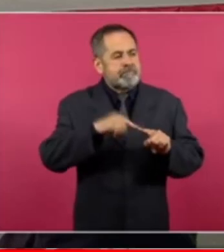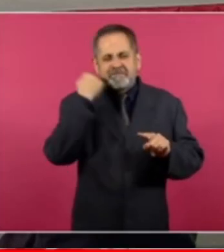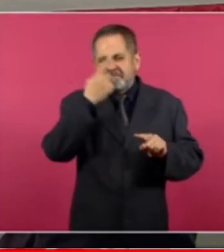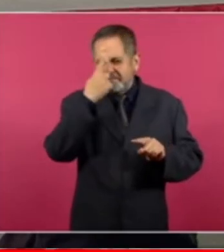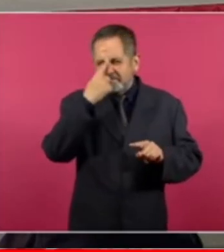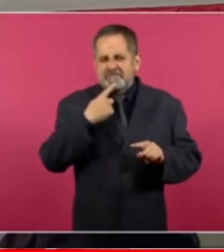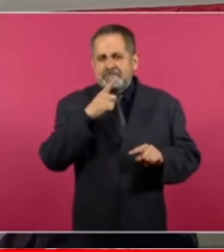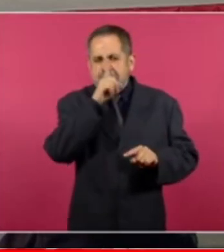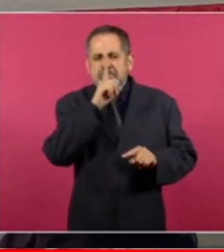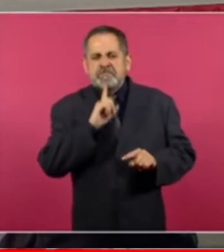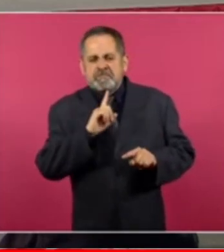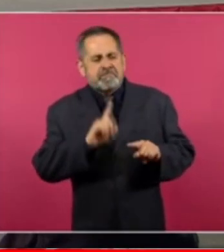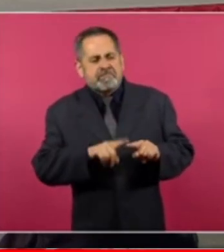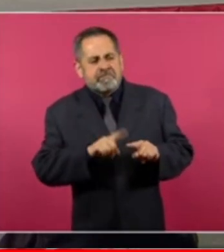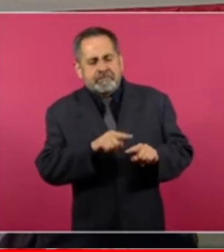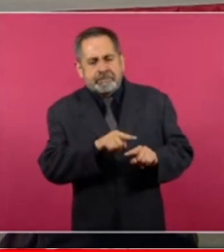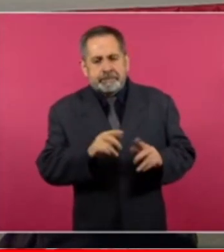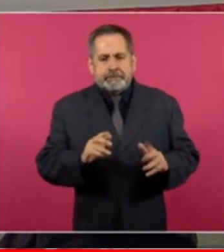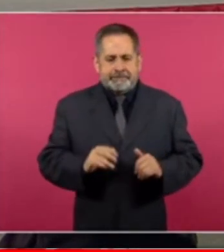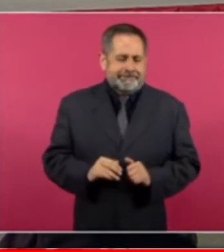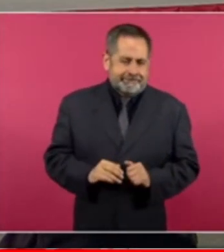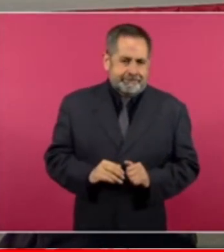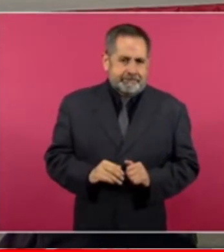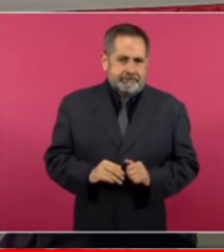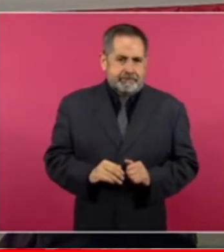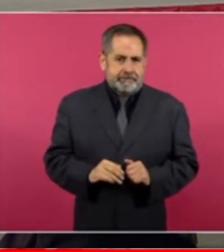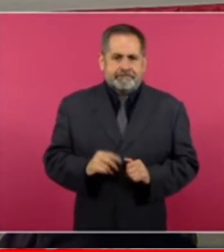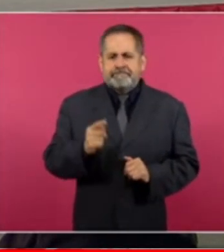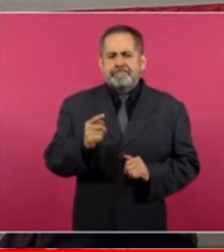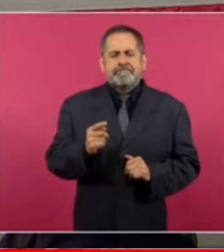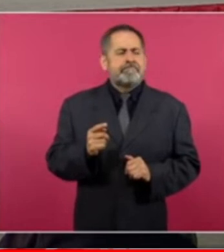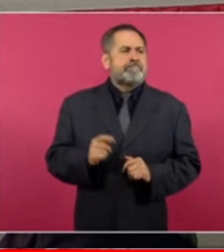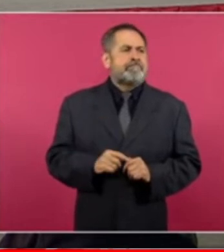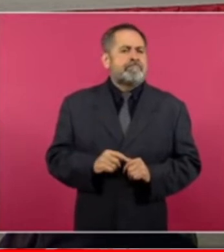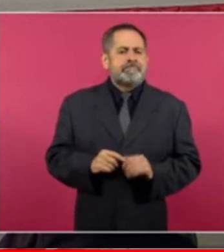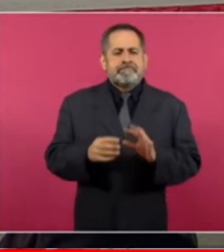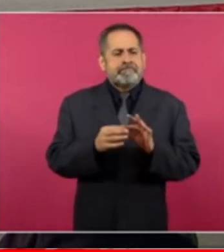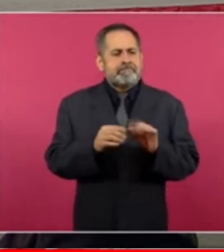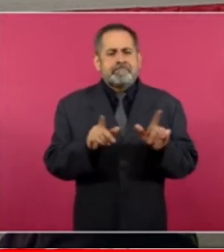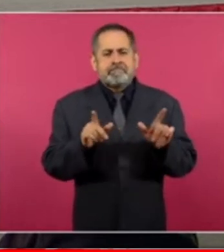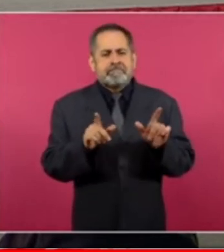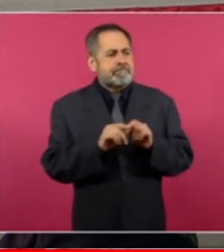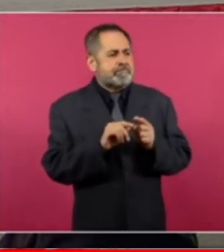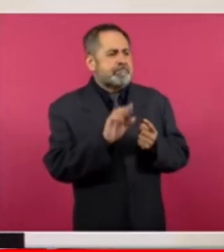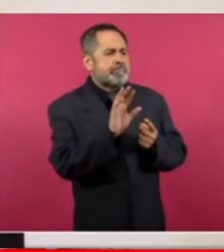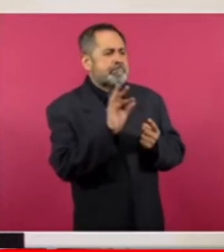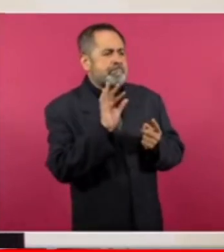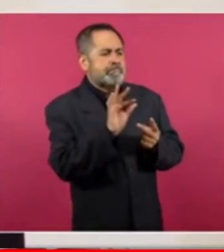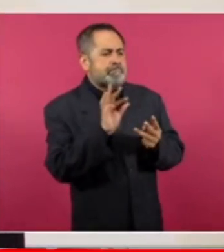Amigos y amigas que tengan excelente día, esto pasó el día de hoy, el presidente López Obrador